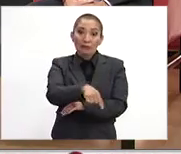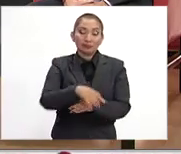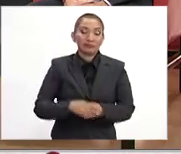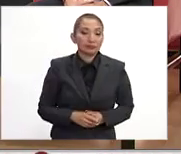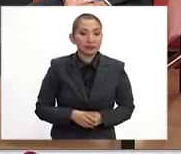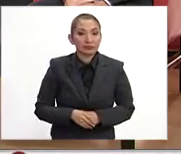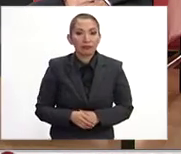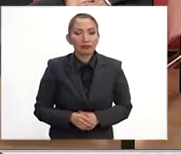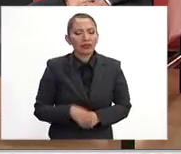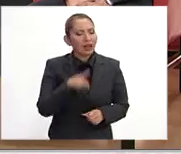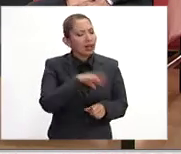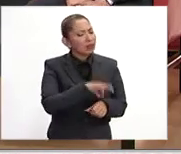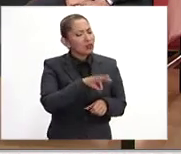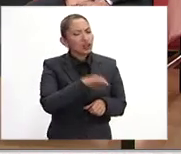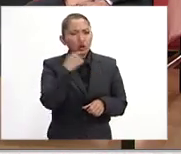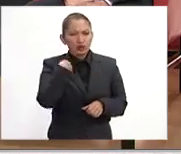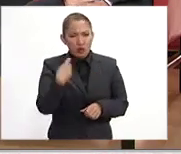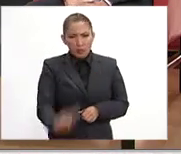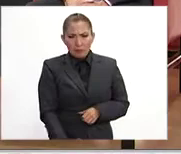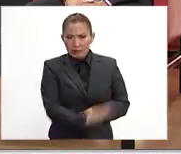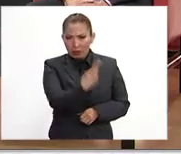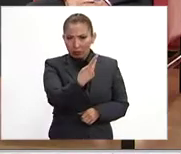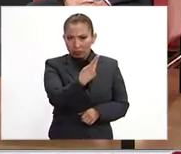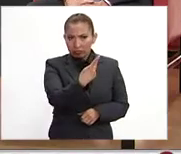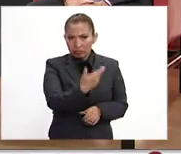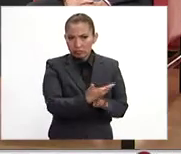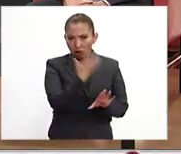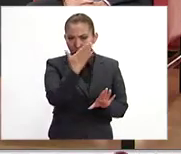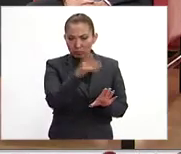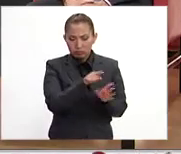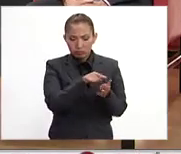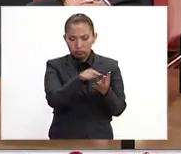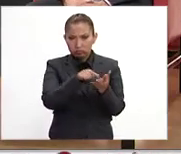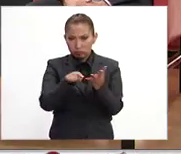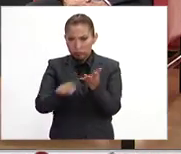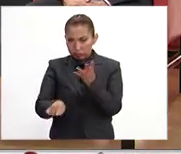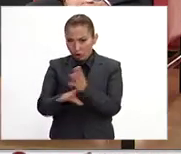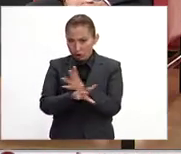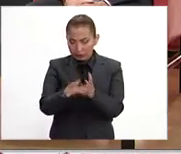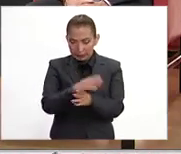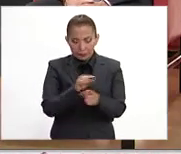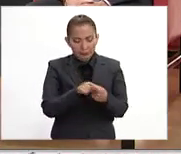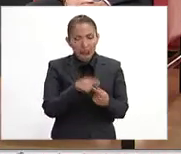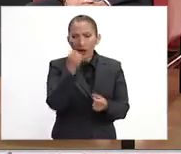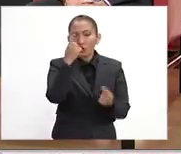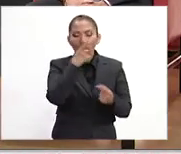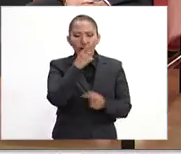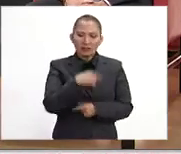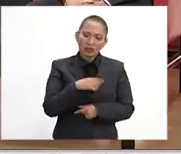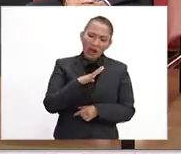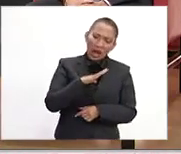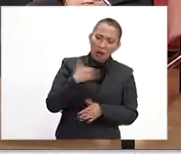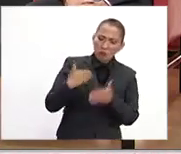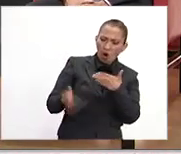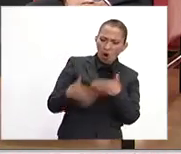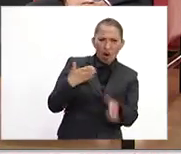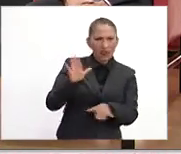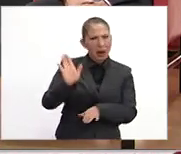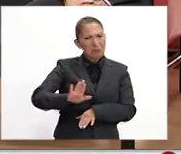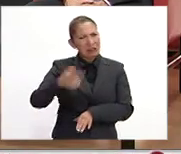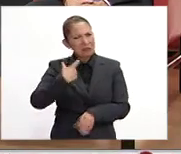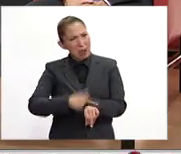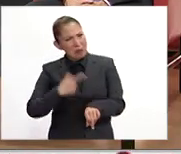sentido. Doctor, le voy a hacer una pregunta, pero con muchas aristas. Hay quienes dicen, bueno, hay una moda ya de